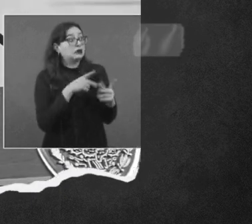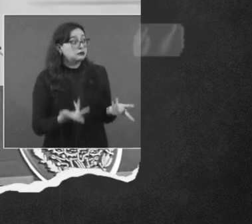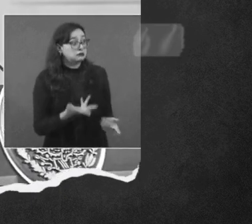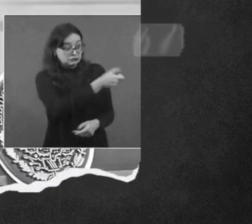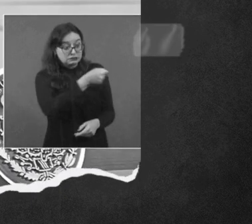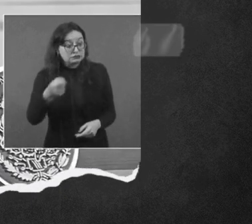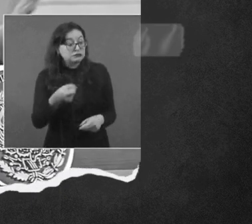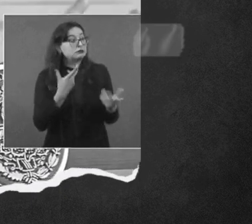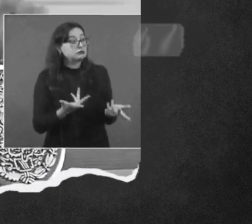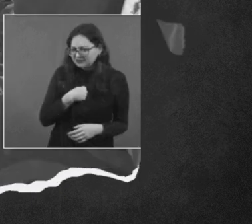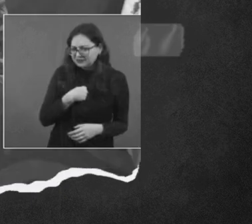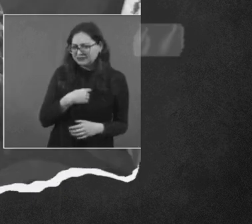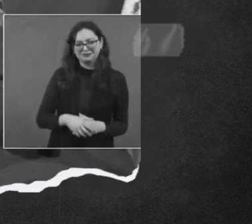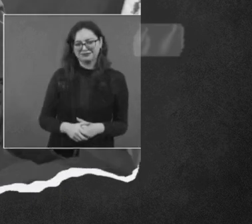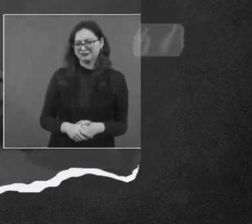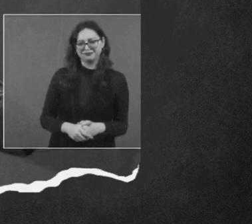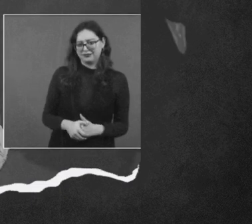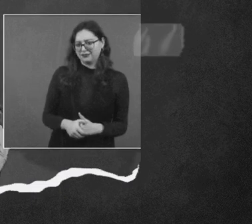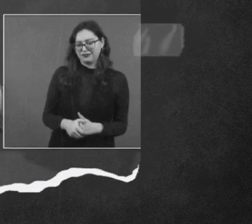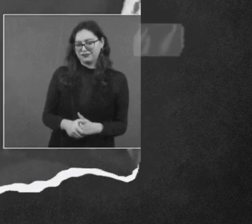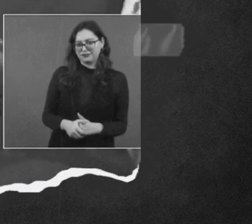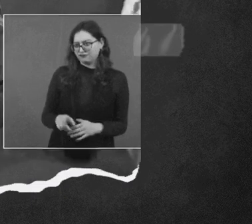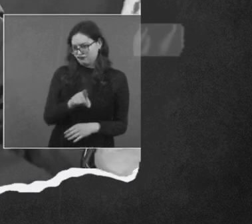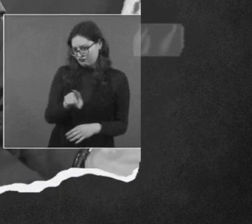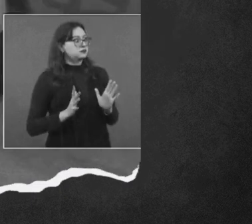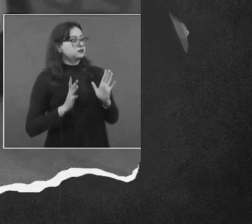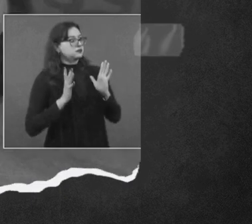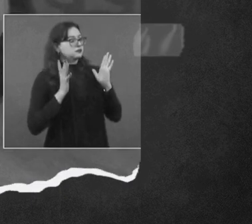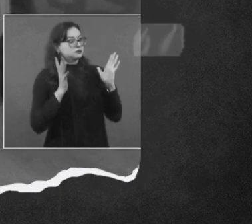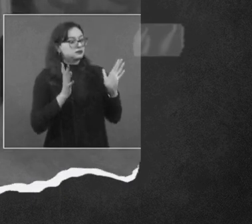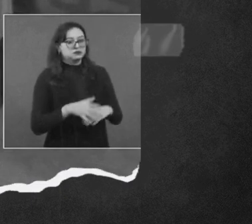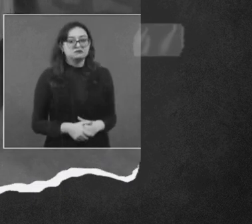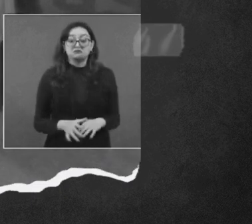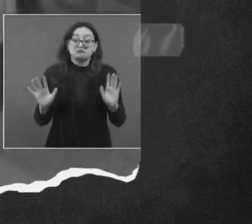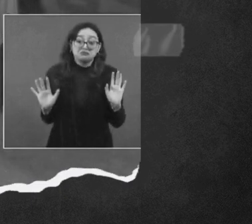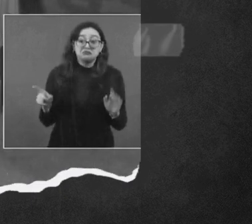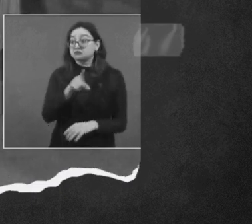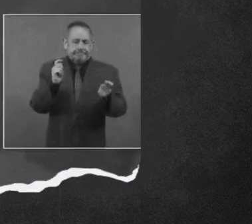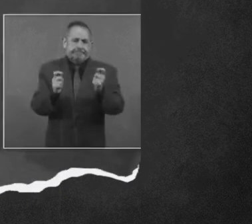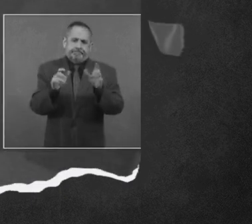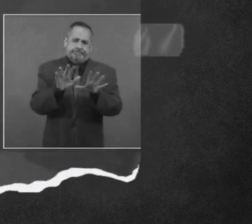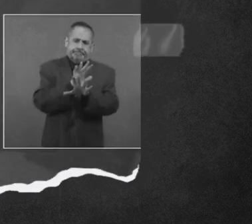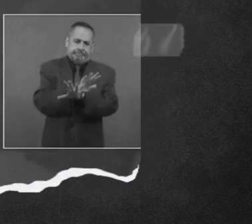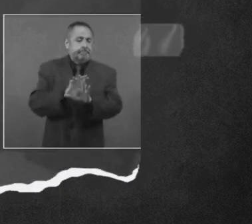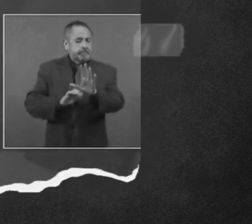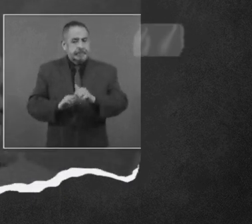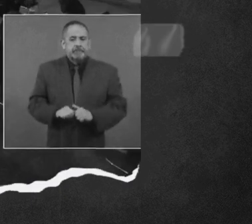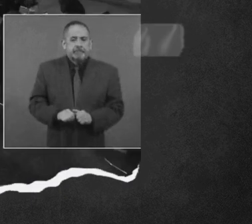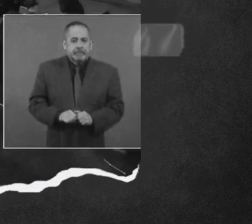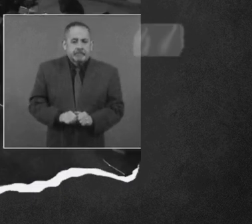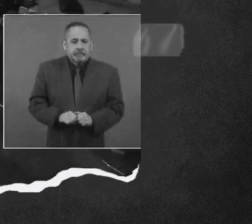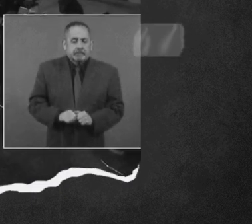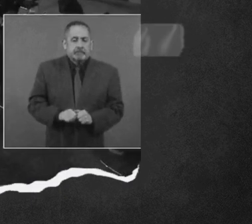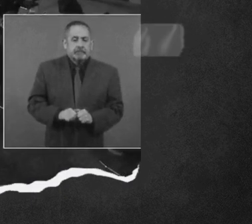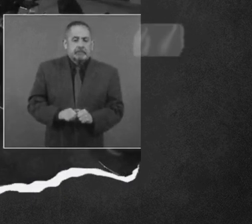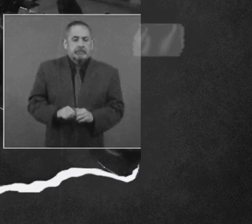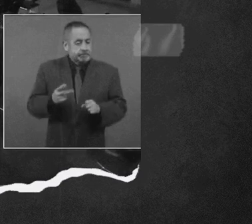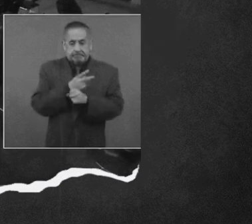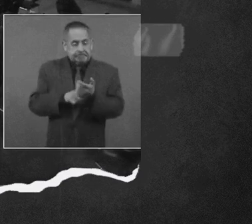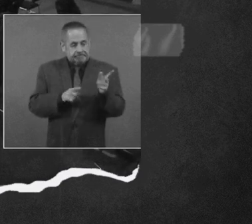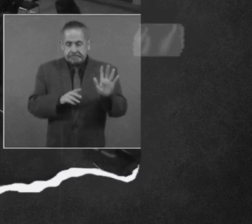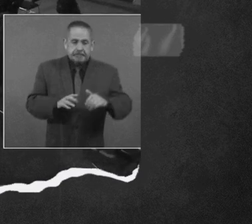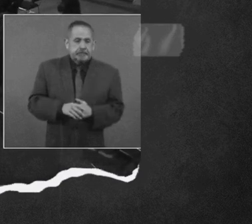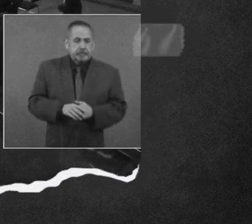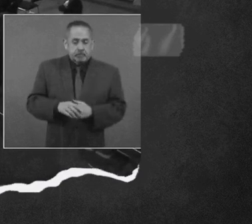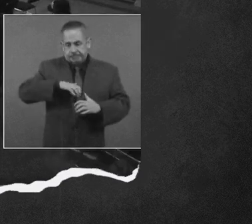la línea. Y yo, no, elijanlos ustedes. Y ellos eligieron y nombraron. Entonces, pasa eso,